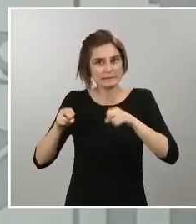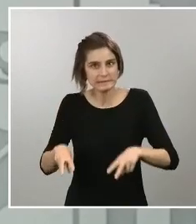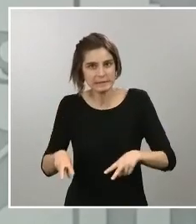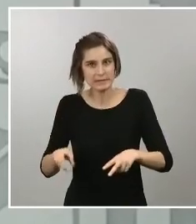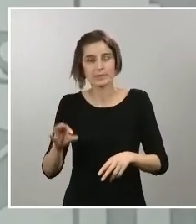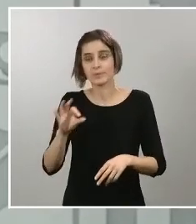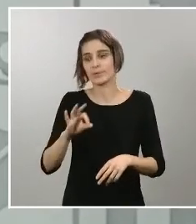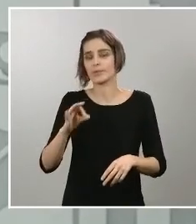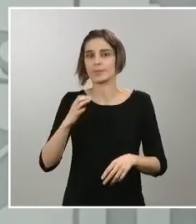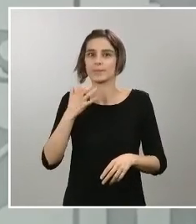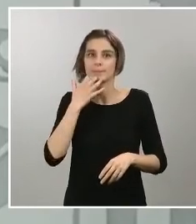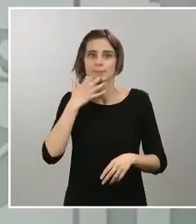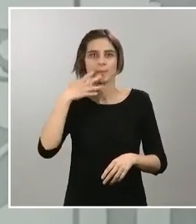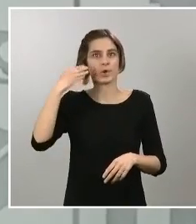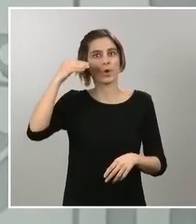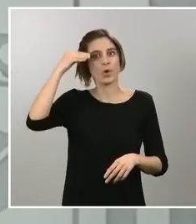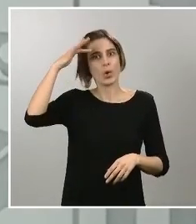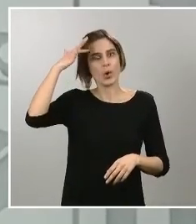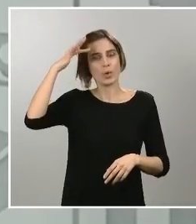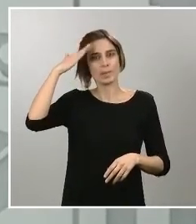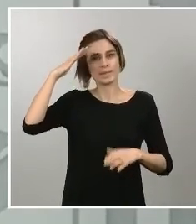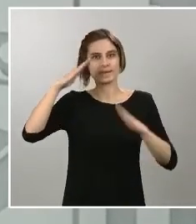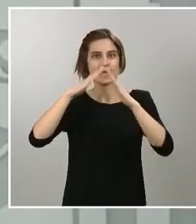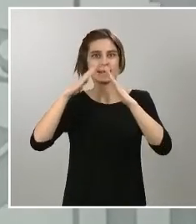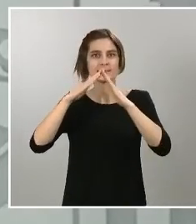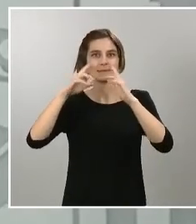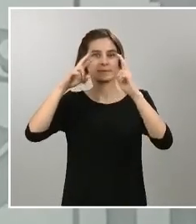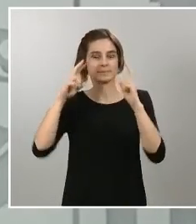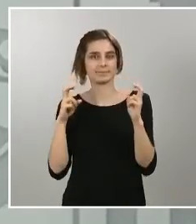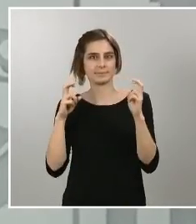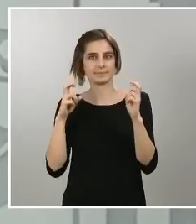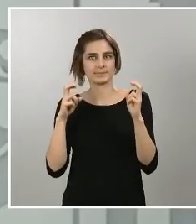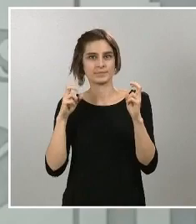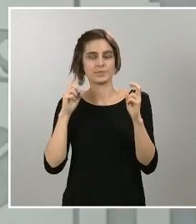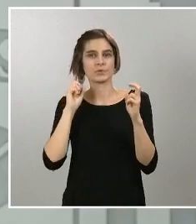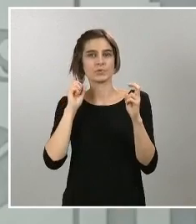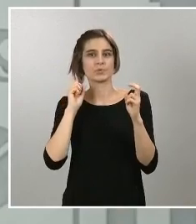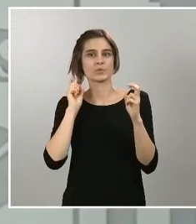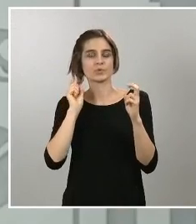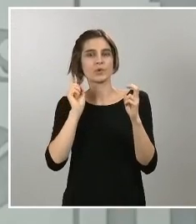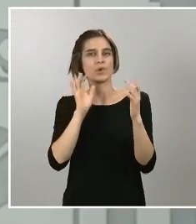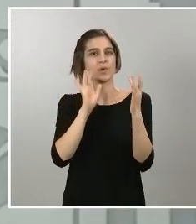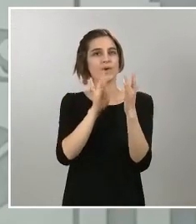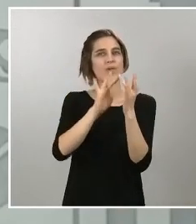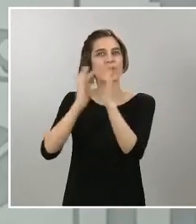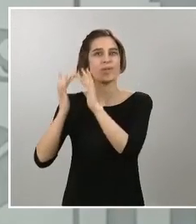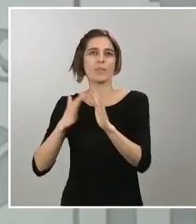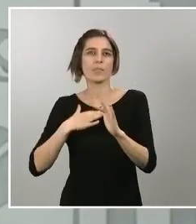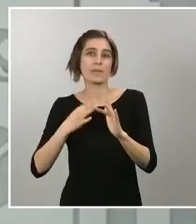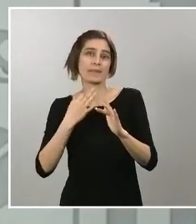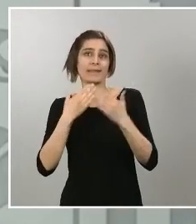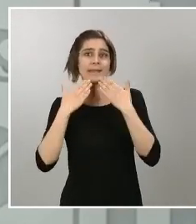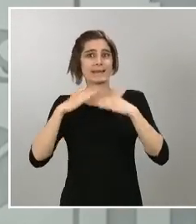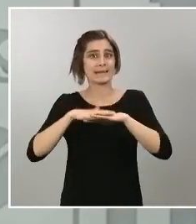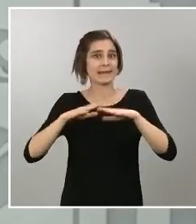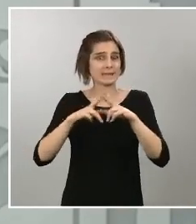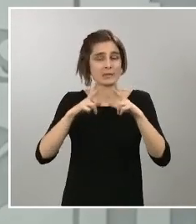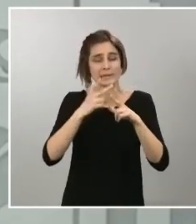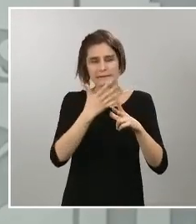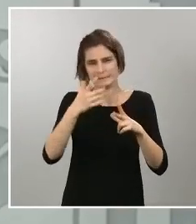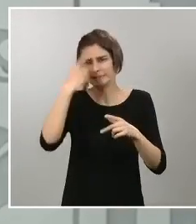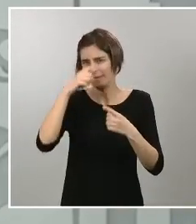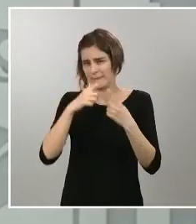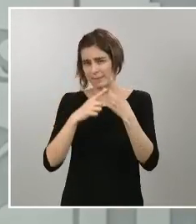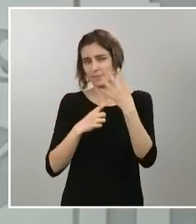que estar en nuestros domicilios y solo relacionándose con otros a través de las redes sociales. Todas estas cuestiones que han alterado